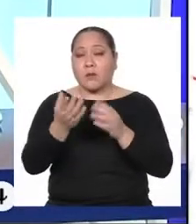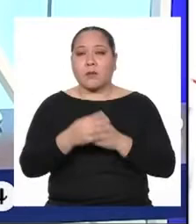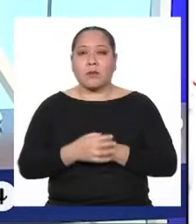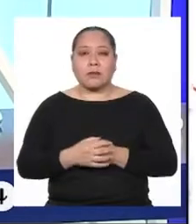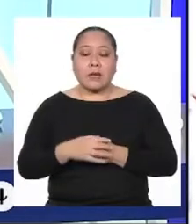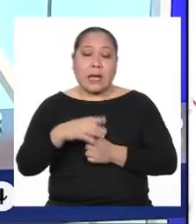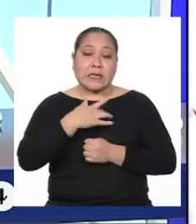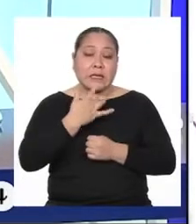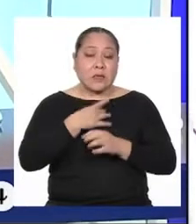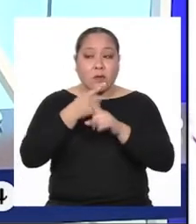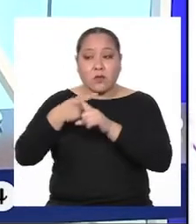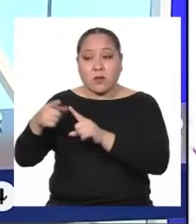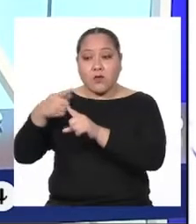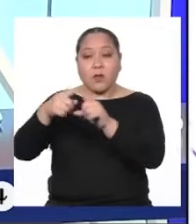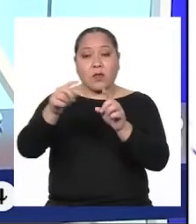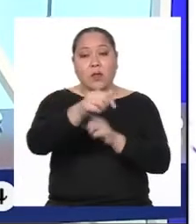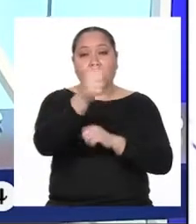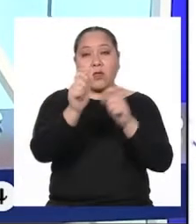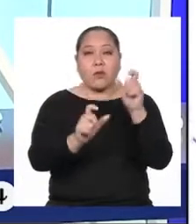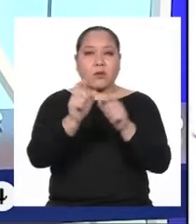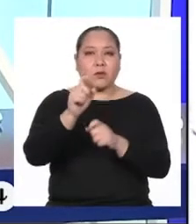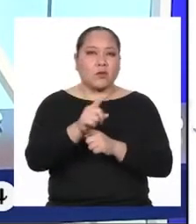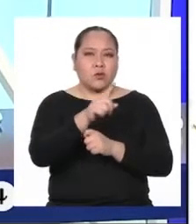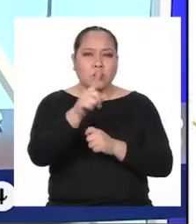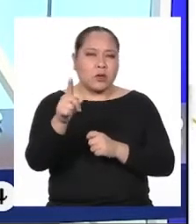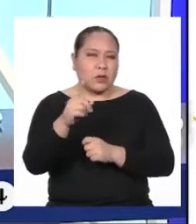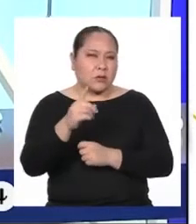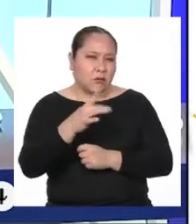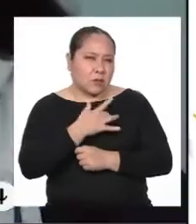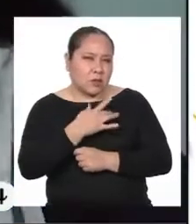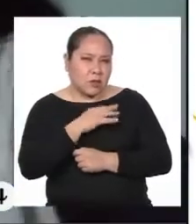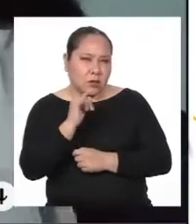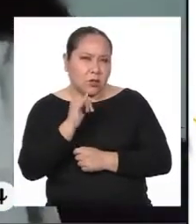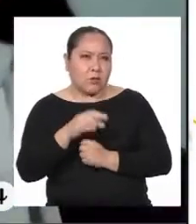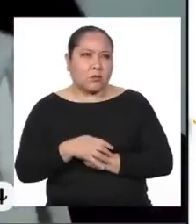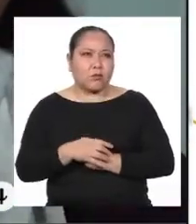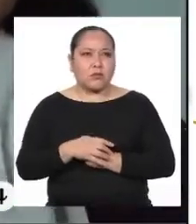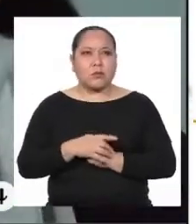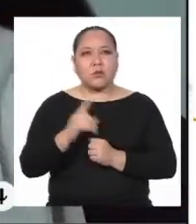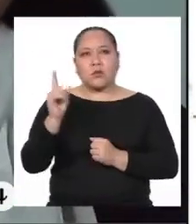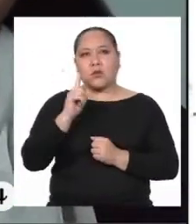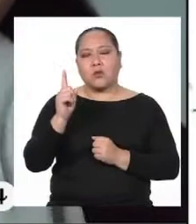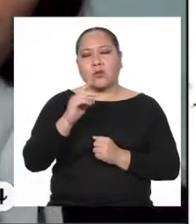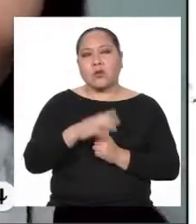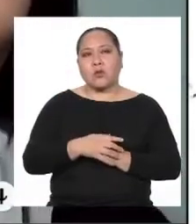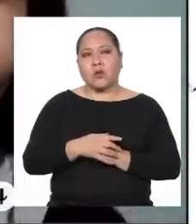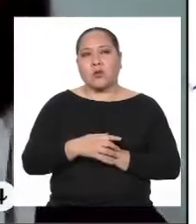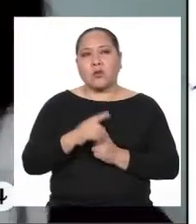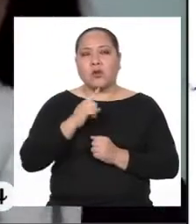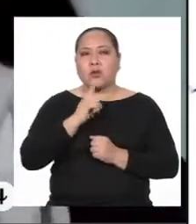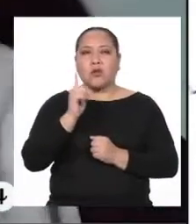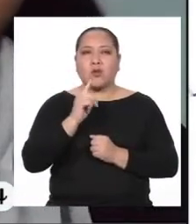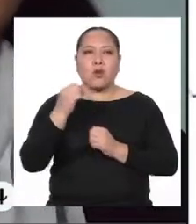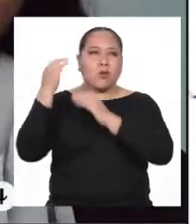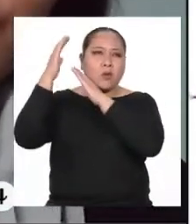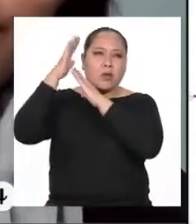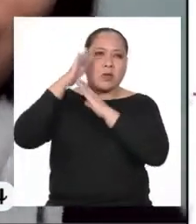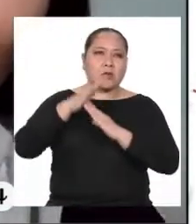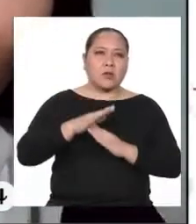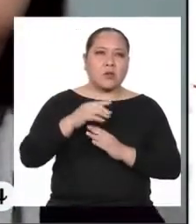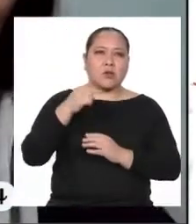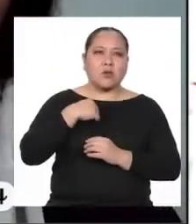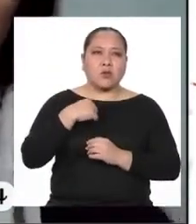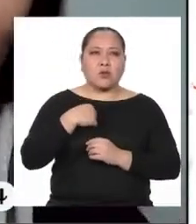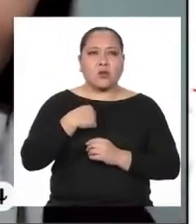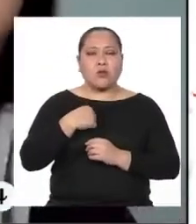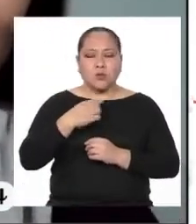al resto ¿Alguno ha pasado por algo parecido? No, no tampoco Nunca me han discriminado ni nada Porque yo soy